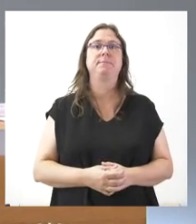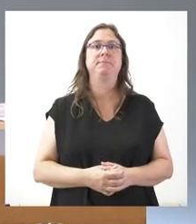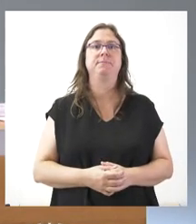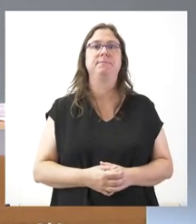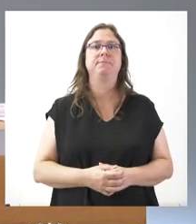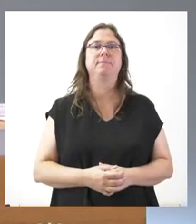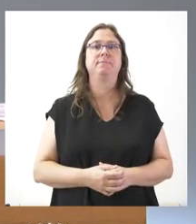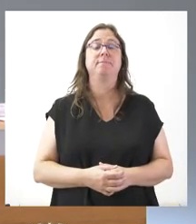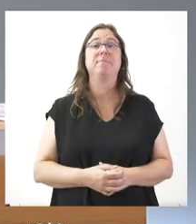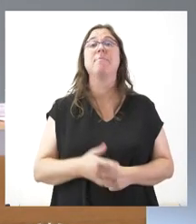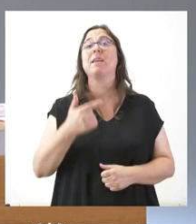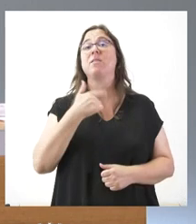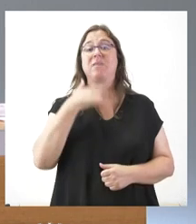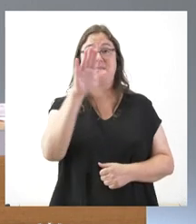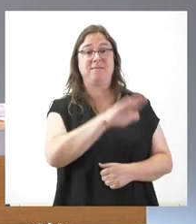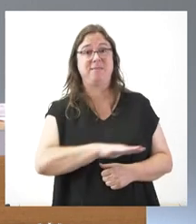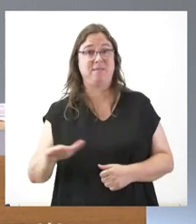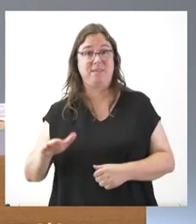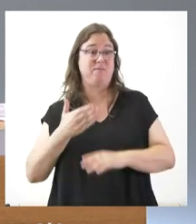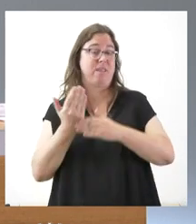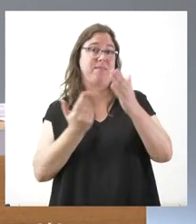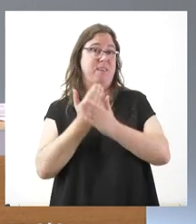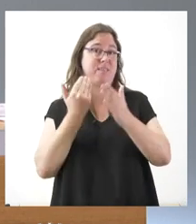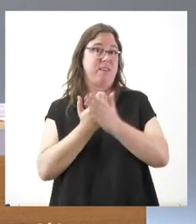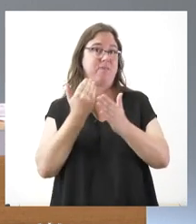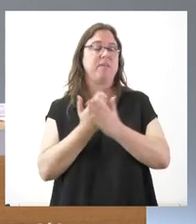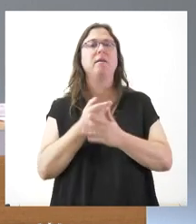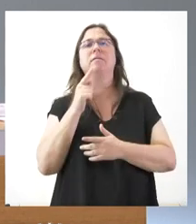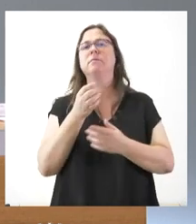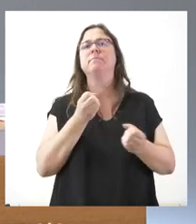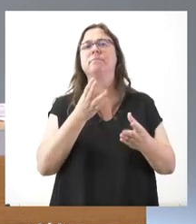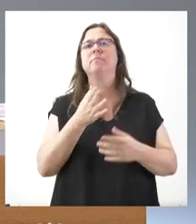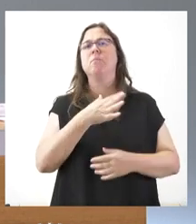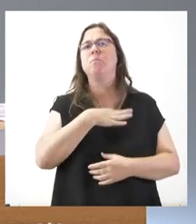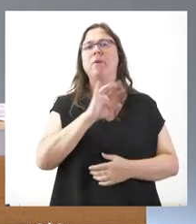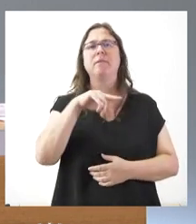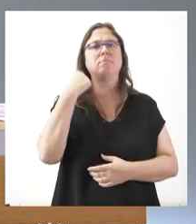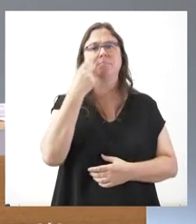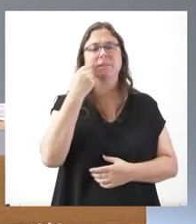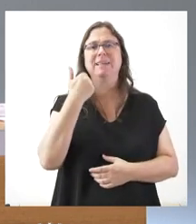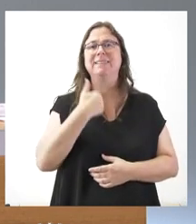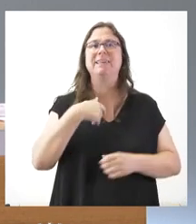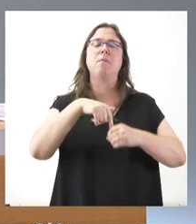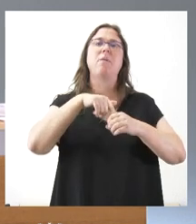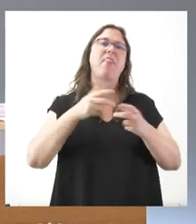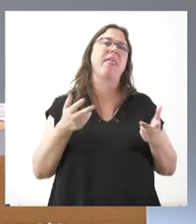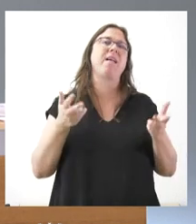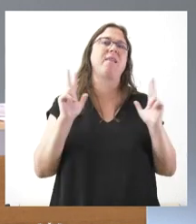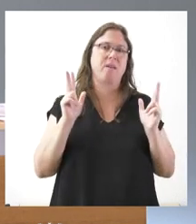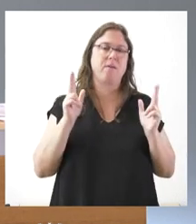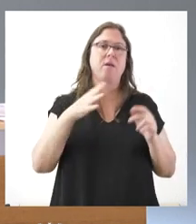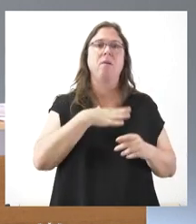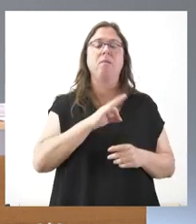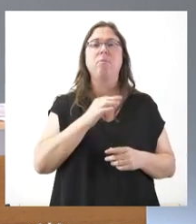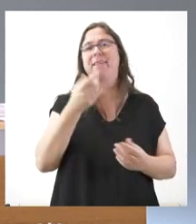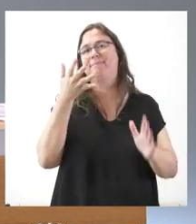Sí. Dado que la llegada de los menores se producirá en los próximos días, como os ha comentado, supongo que ya tienen identificadas las plazas libres que podrán ocupar. No sé si nos puede